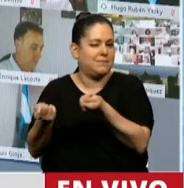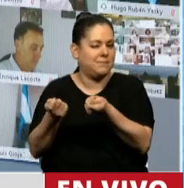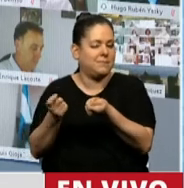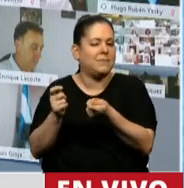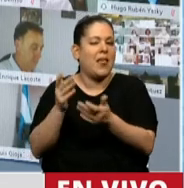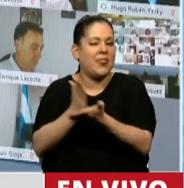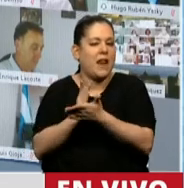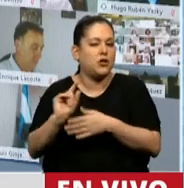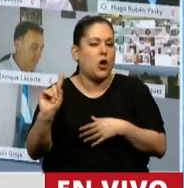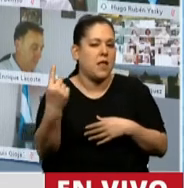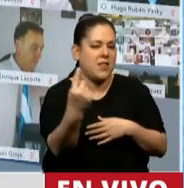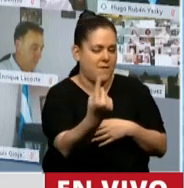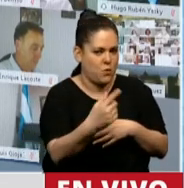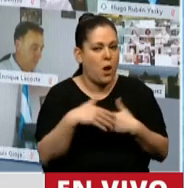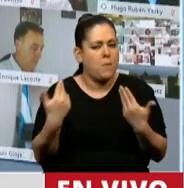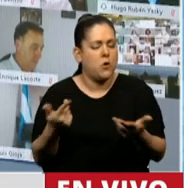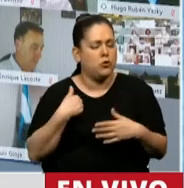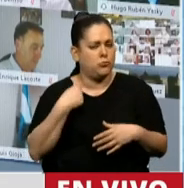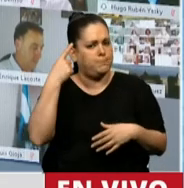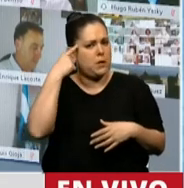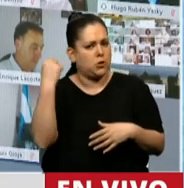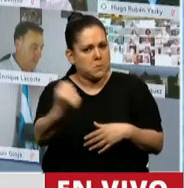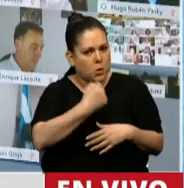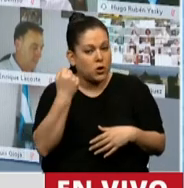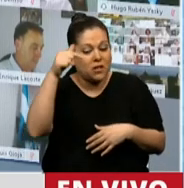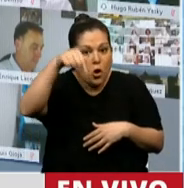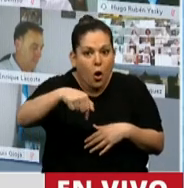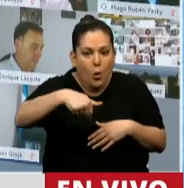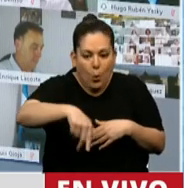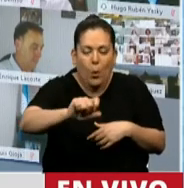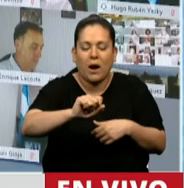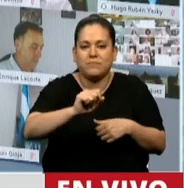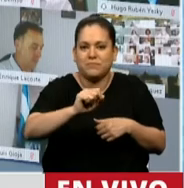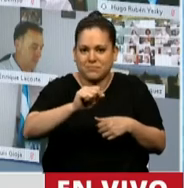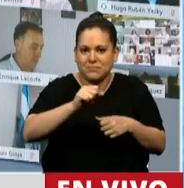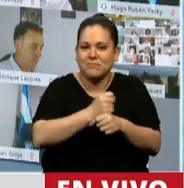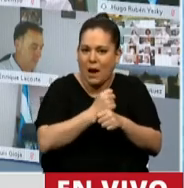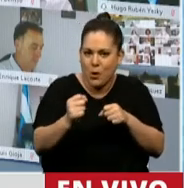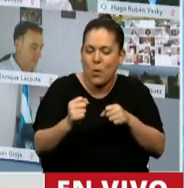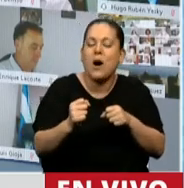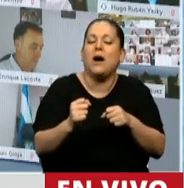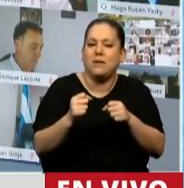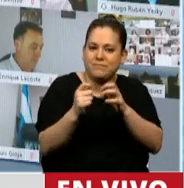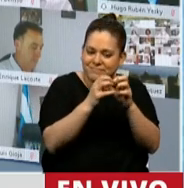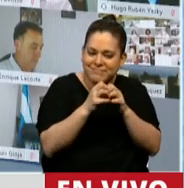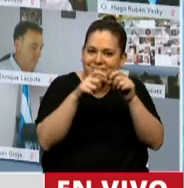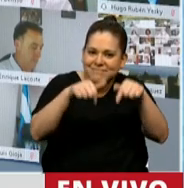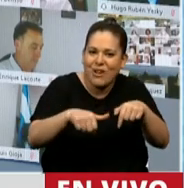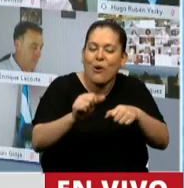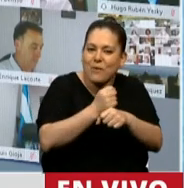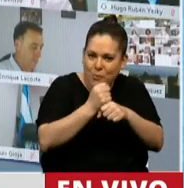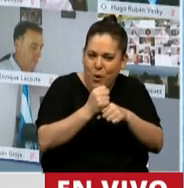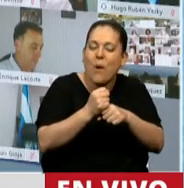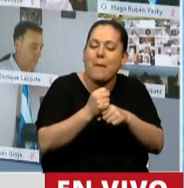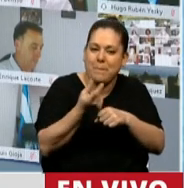individuales. Por esto, digo que es importante lo que hoy estamos tratando, que vamos a probar, que vamos a acompañar, pero que